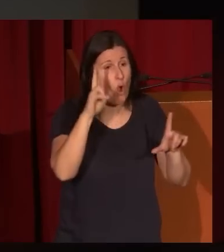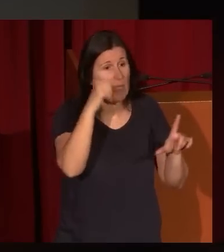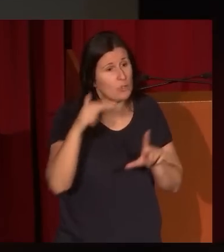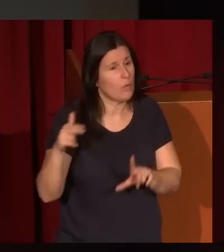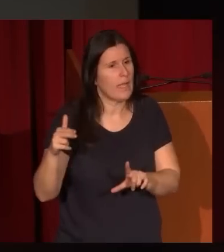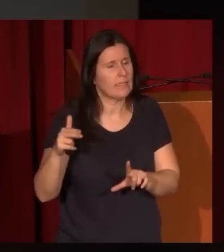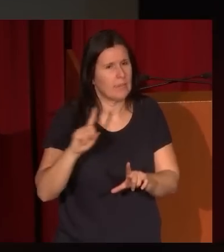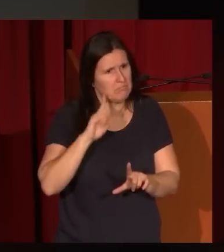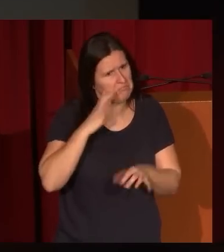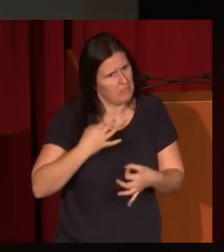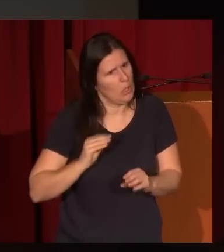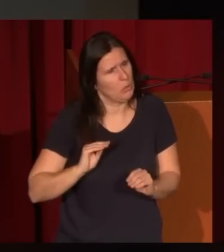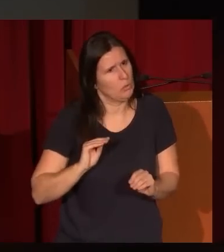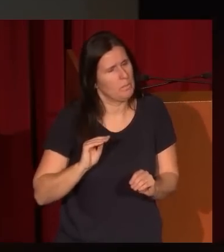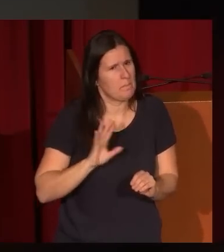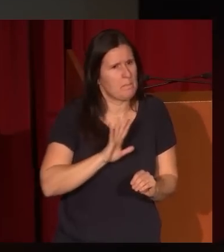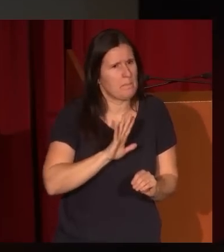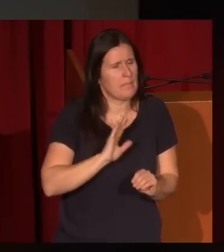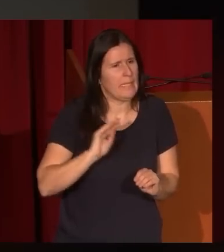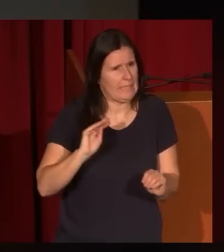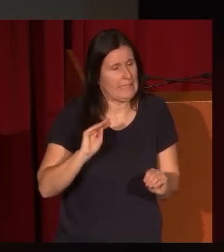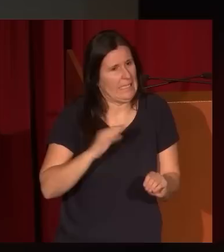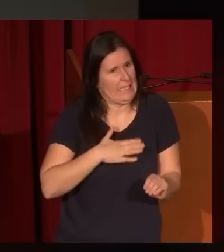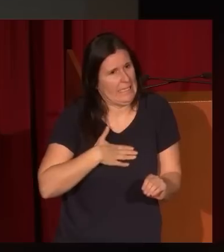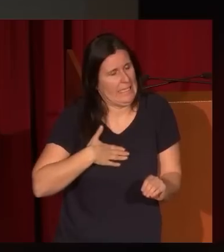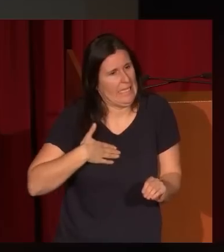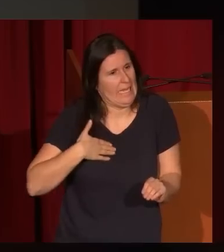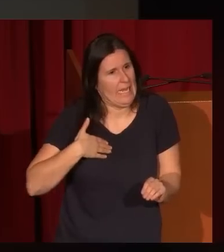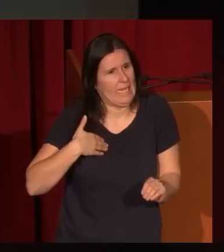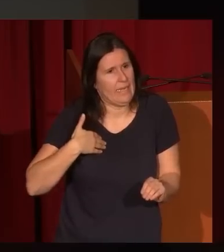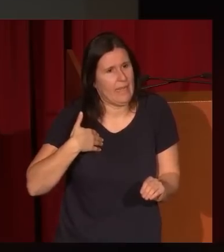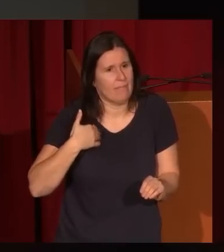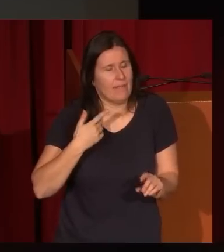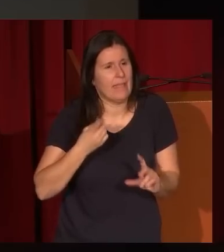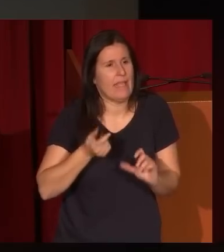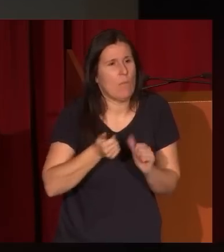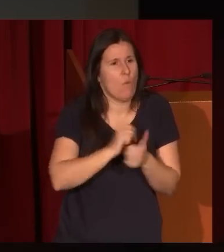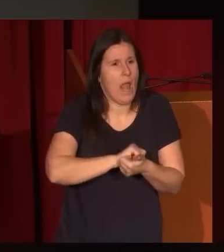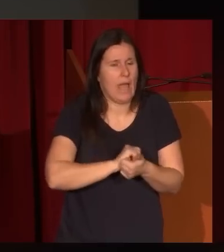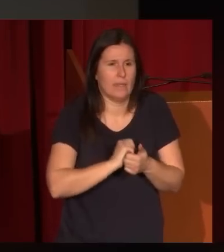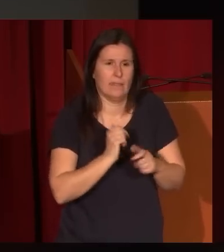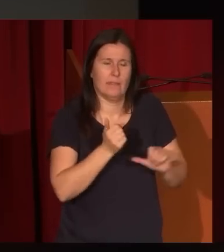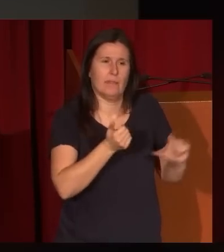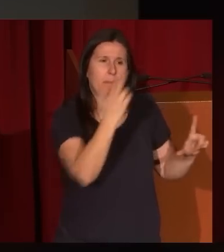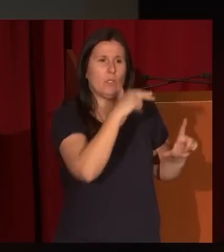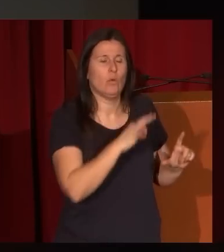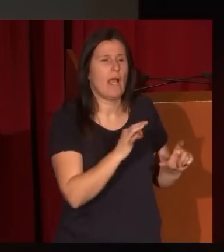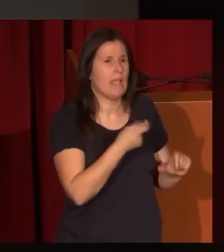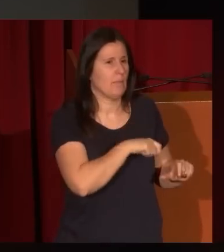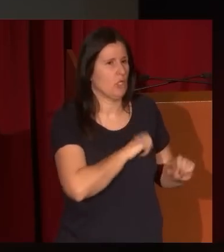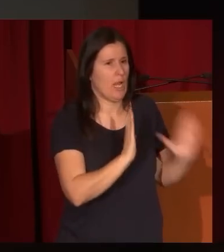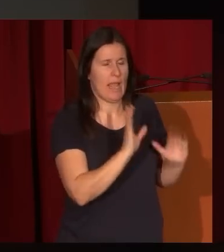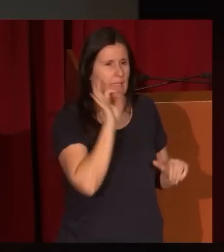realmente es sugerente en su intención de emular la pintura española del siglo XVII,